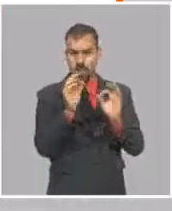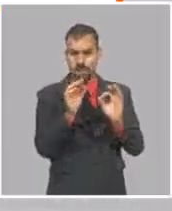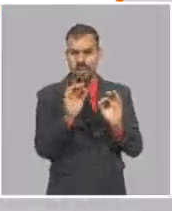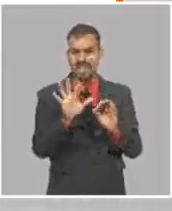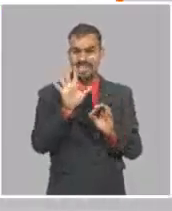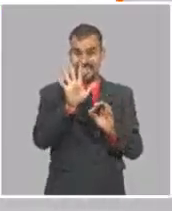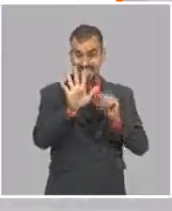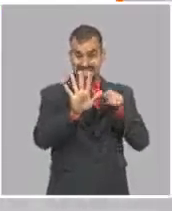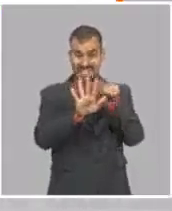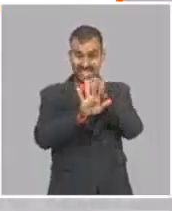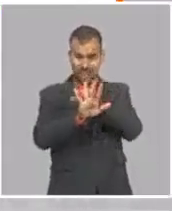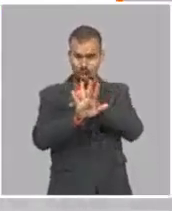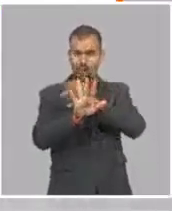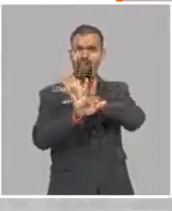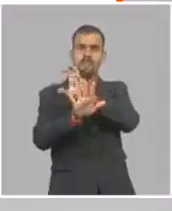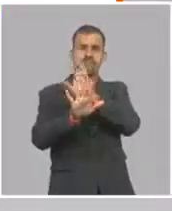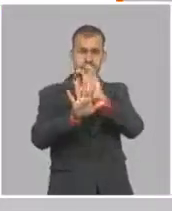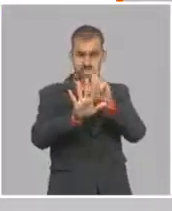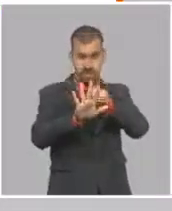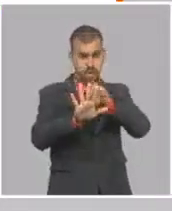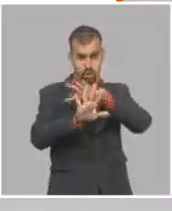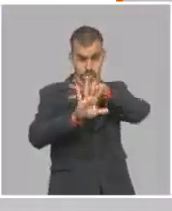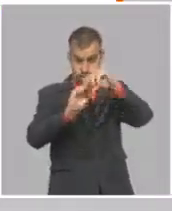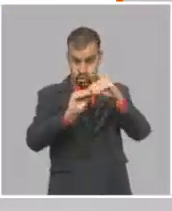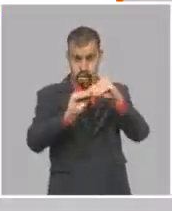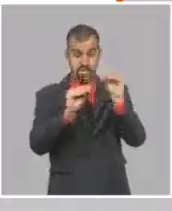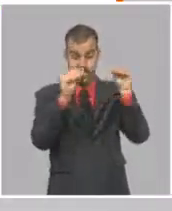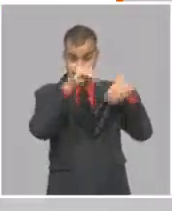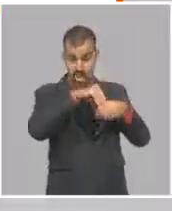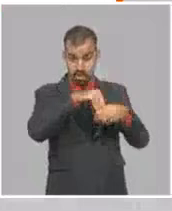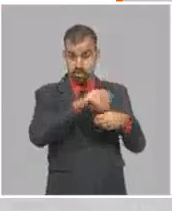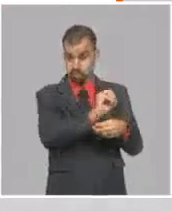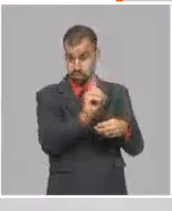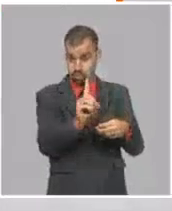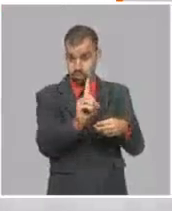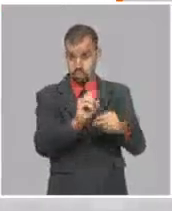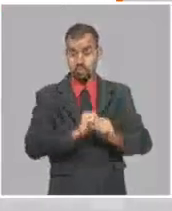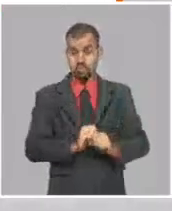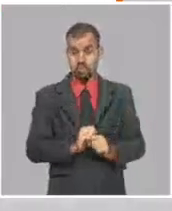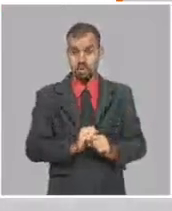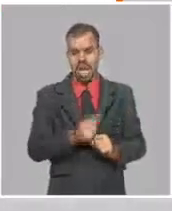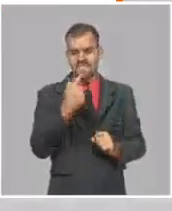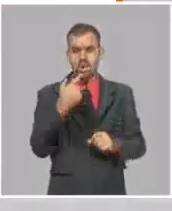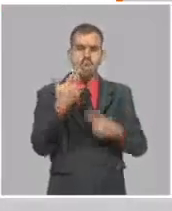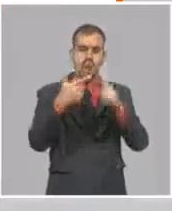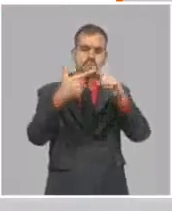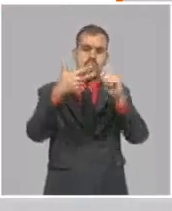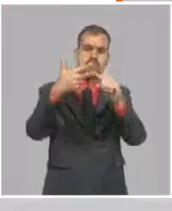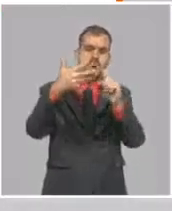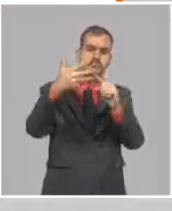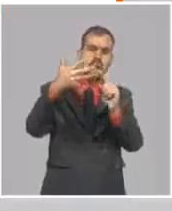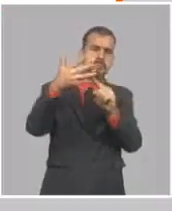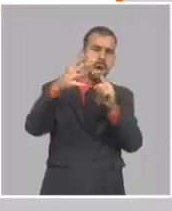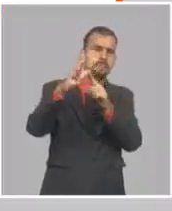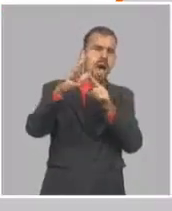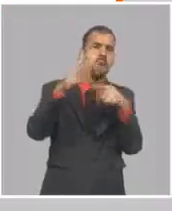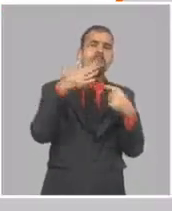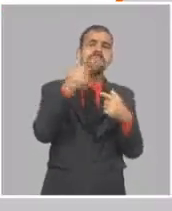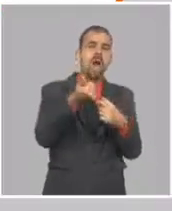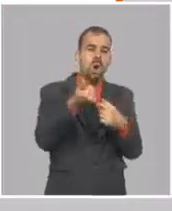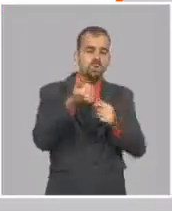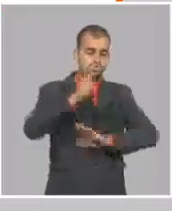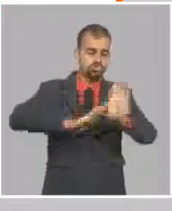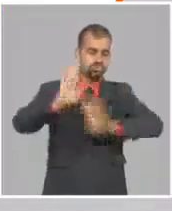fórmulas para poder decidir cuál de estas fórmulas es la que induce mejor respuesta inmune antes de pasar a una fase 2.